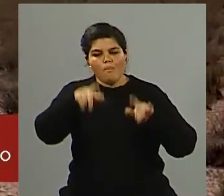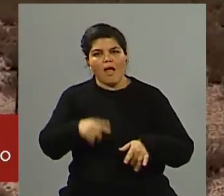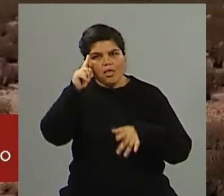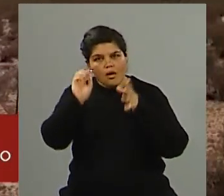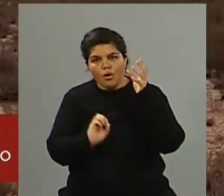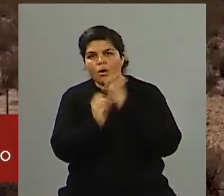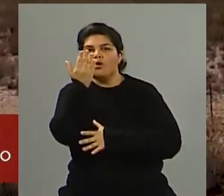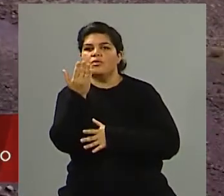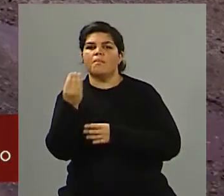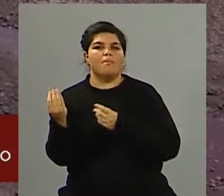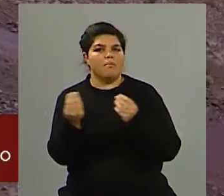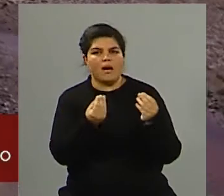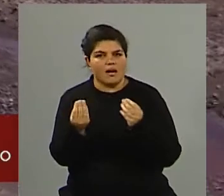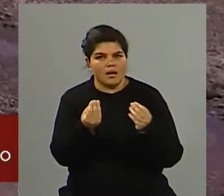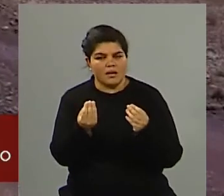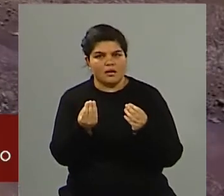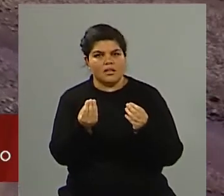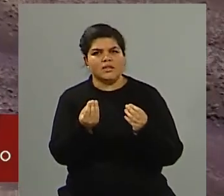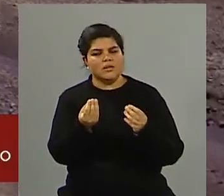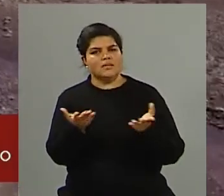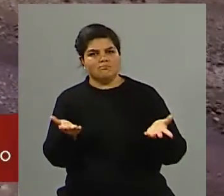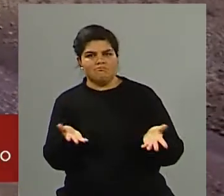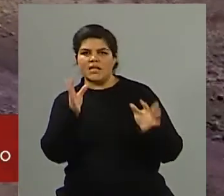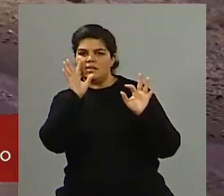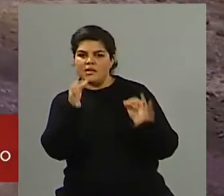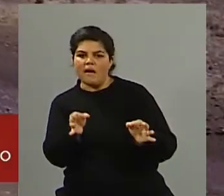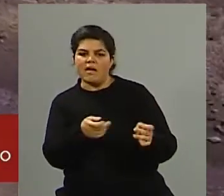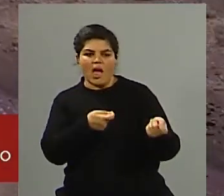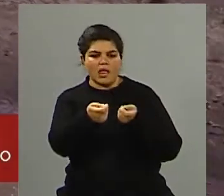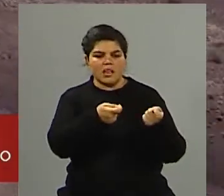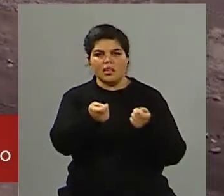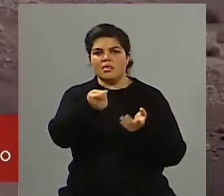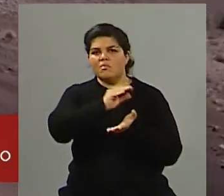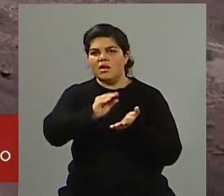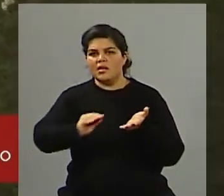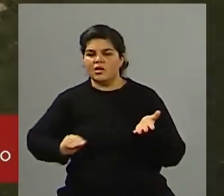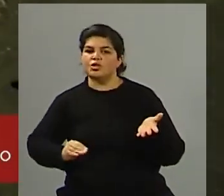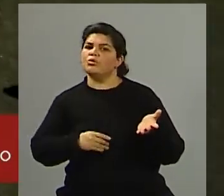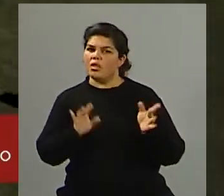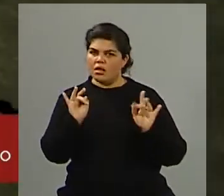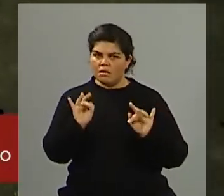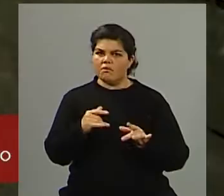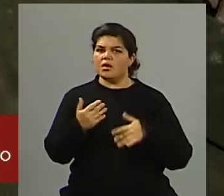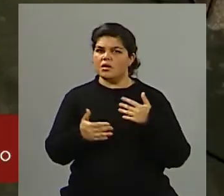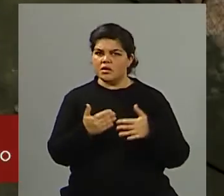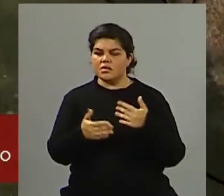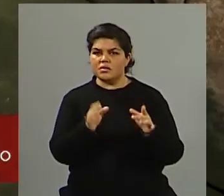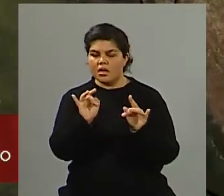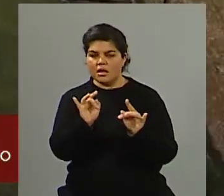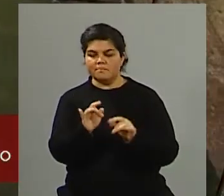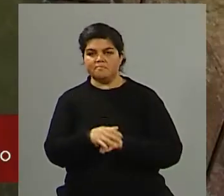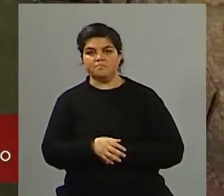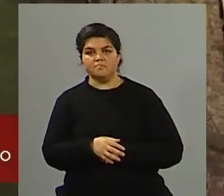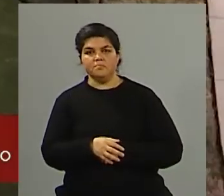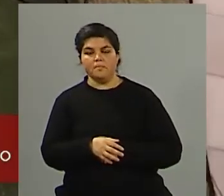una situación de bastante incertidumbre en cuanto a la administración pública dentro del municipio, incertidumbre con esto de que no sabemos bien